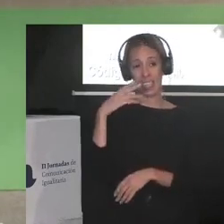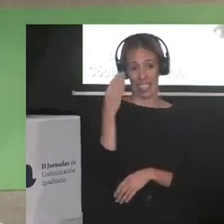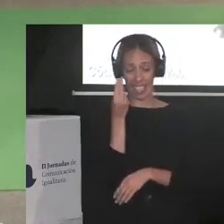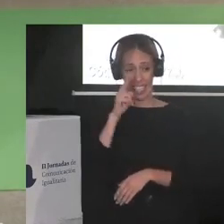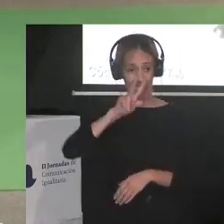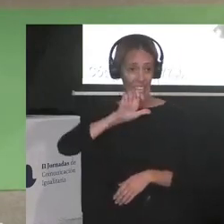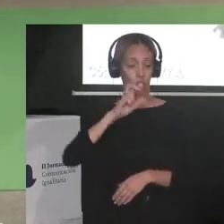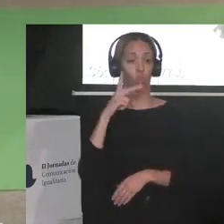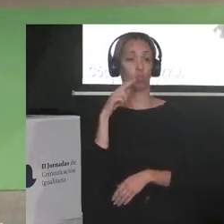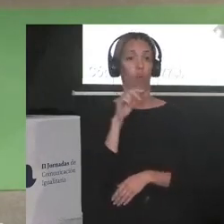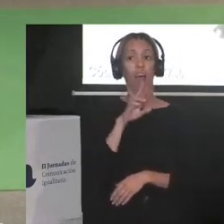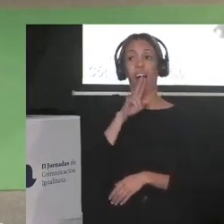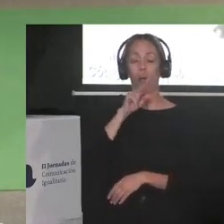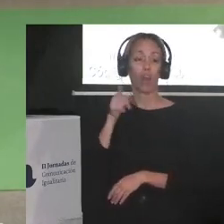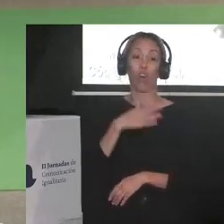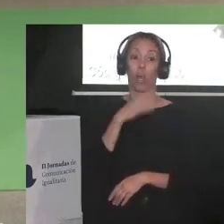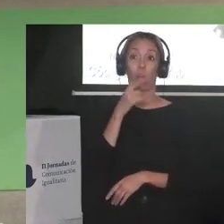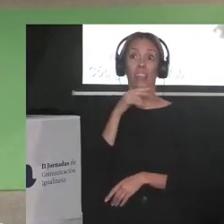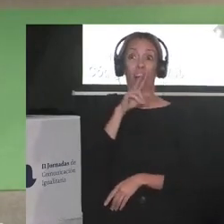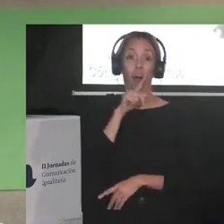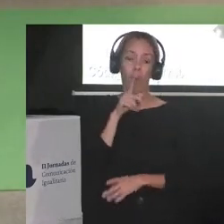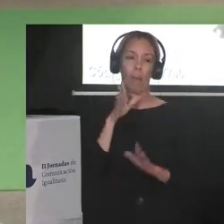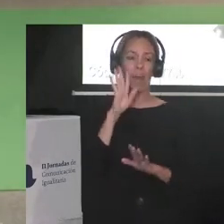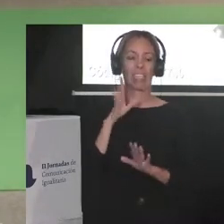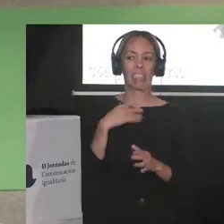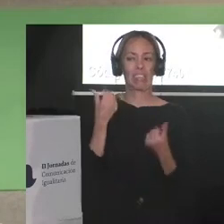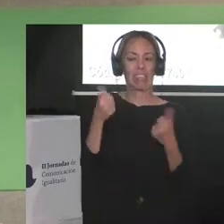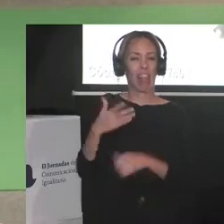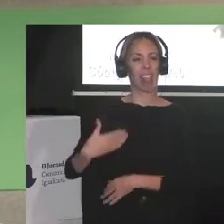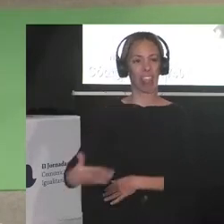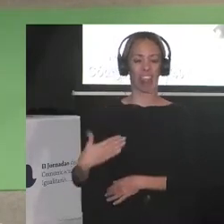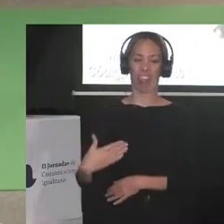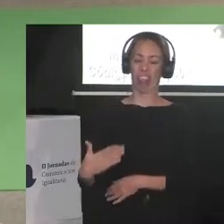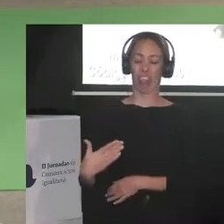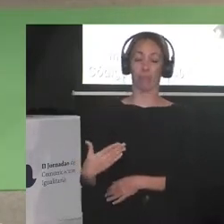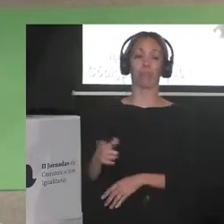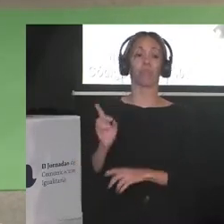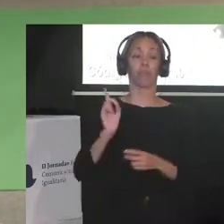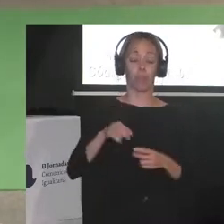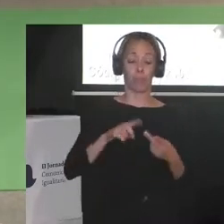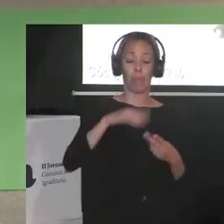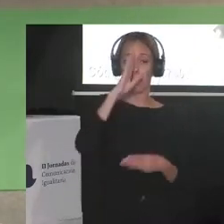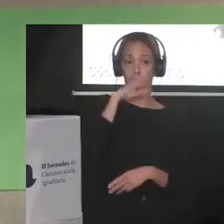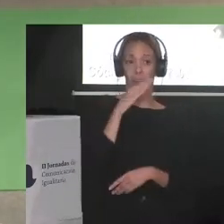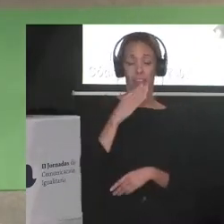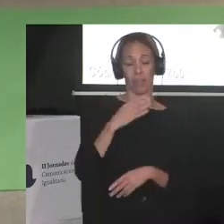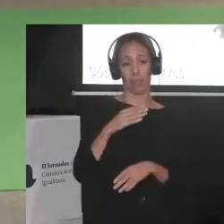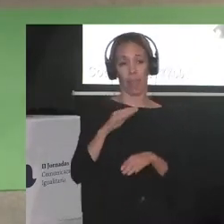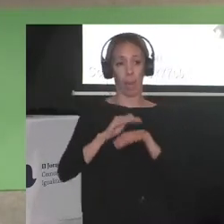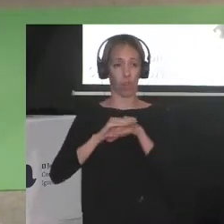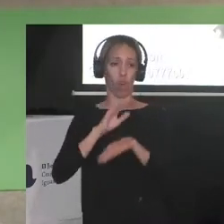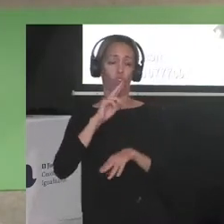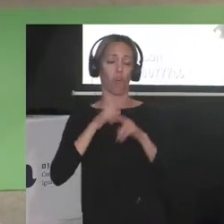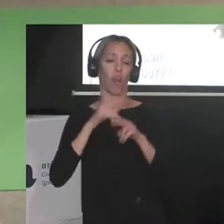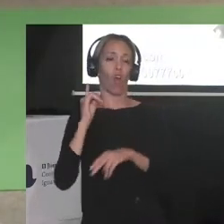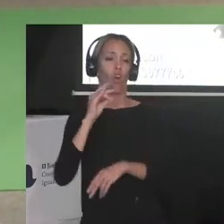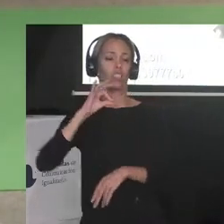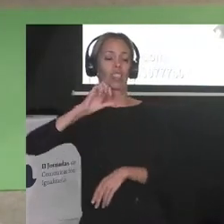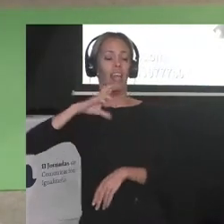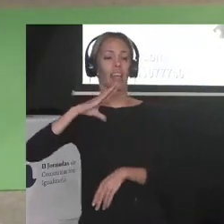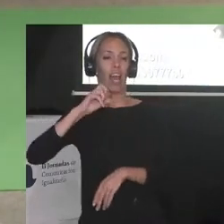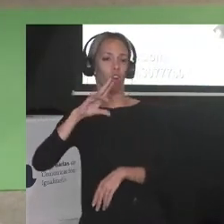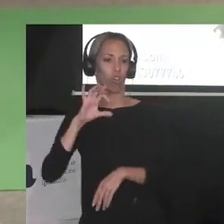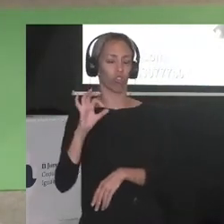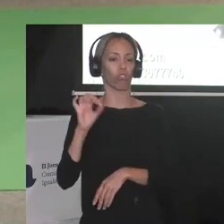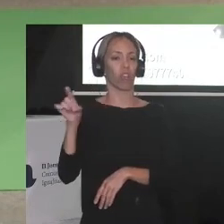un estigma. Los padres de mi amigo José Carlos fueron miembros de Sendero Luminoso y a él siempre lo llamaron hijo de